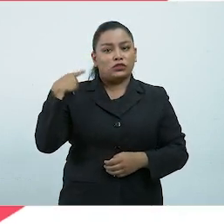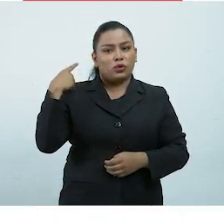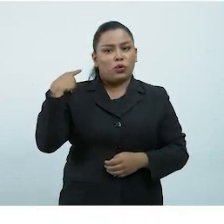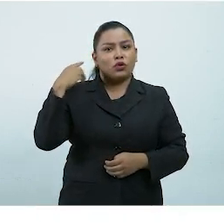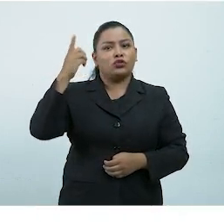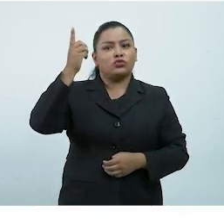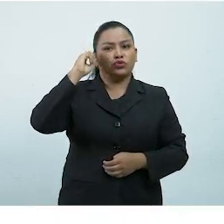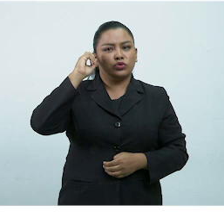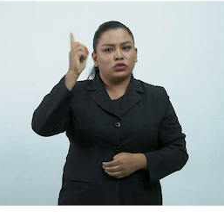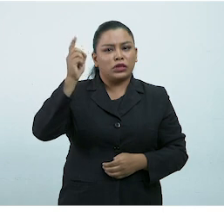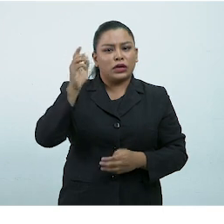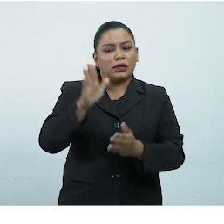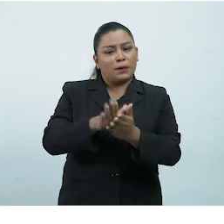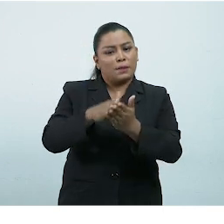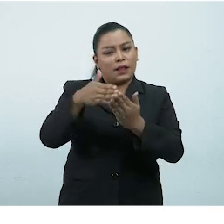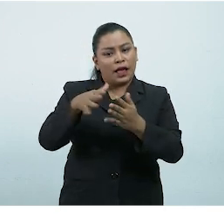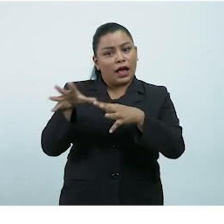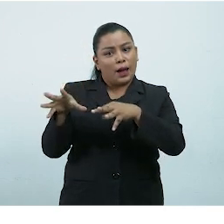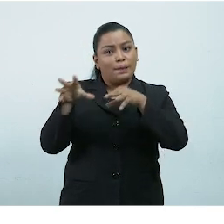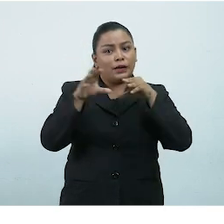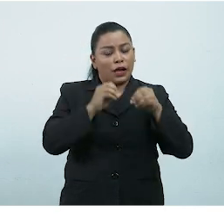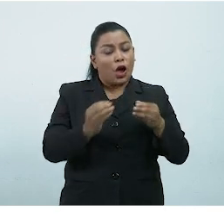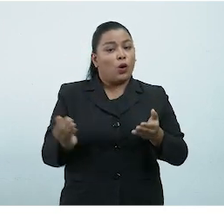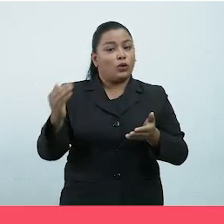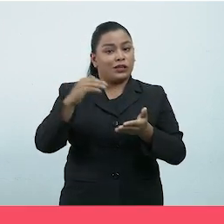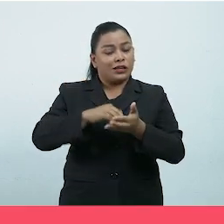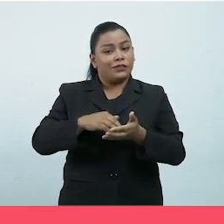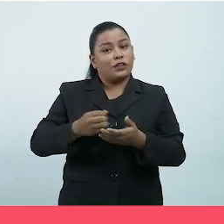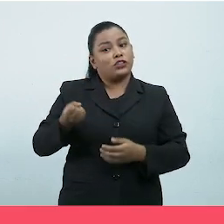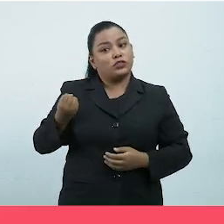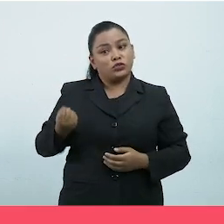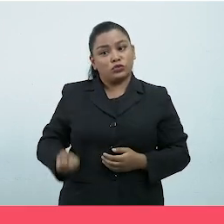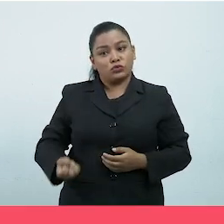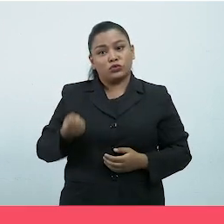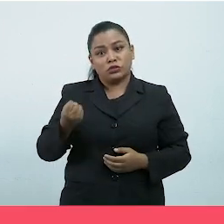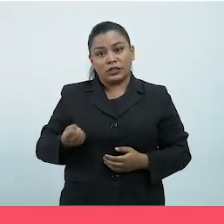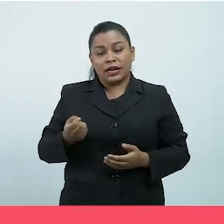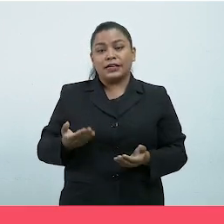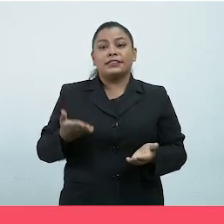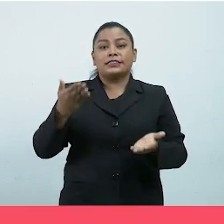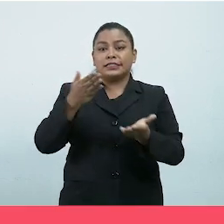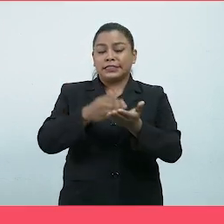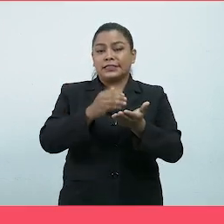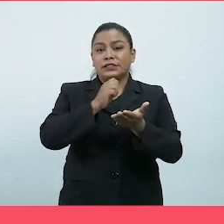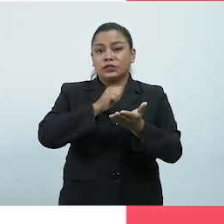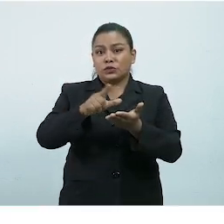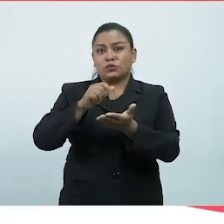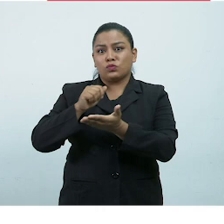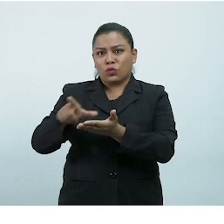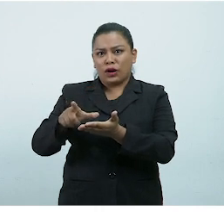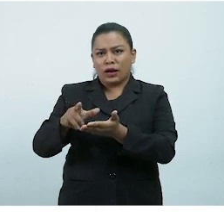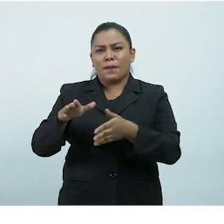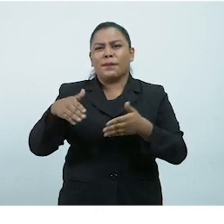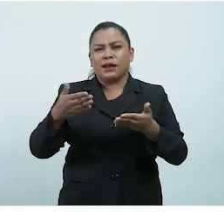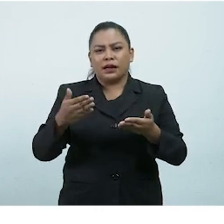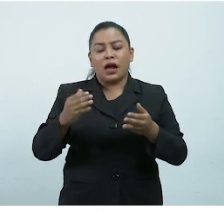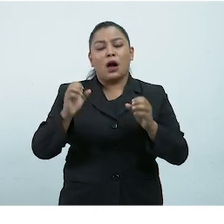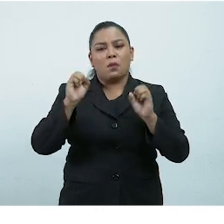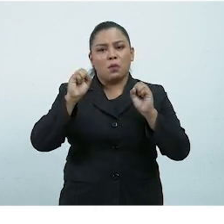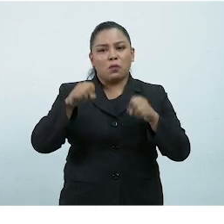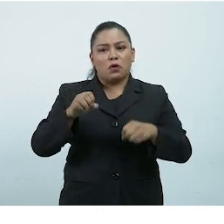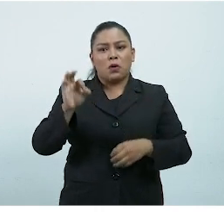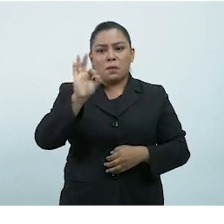planificación e implementación del plan de retorno de estudiantes a las instituciones educativas, a fin de proporcionar